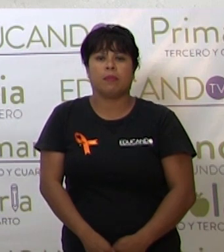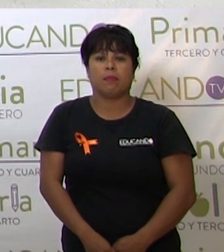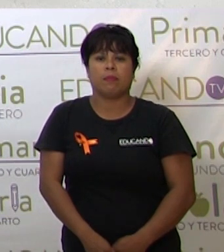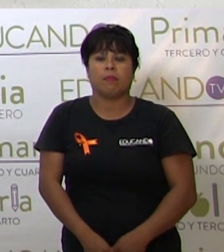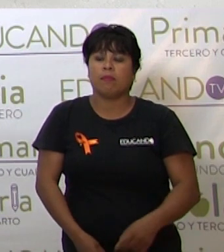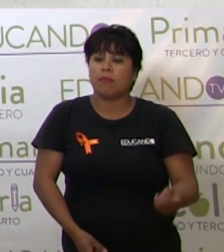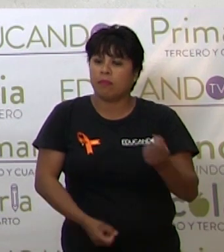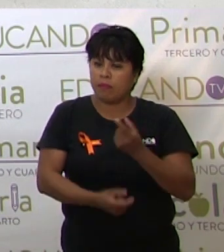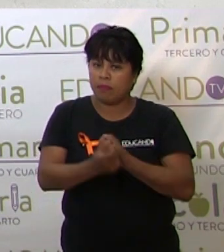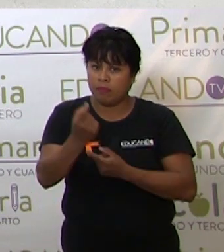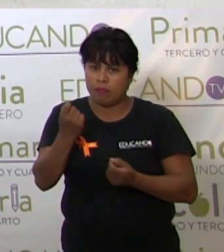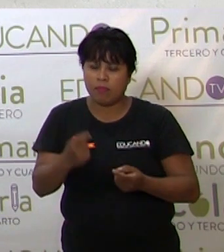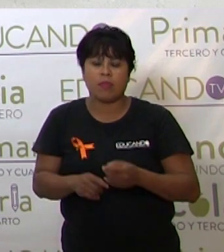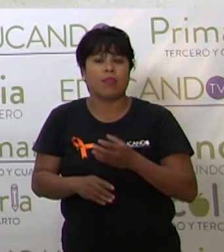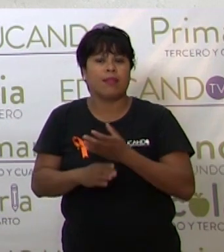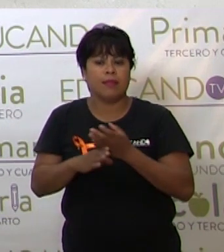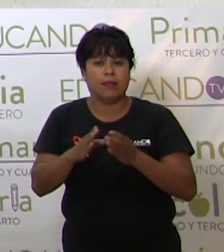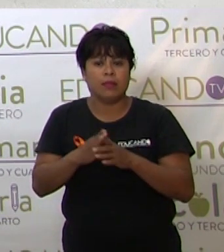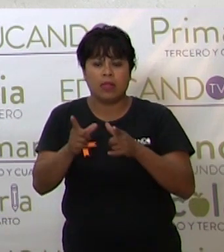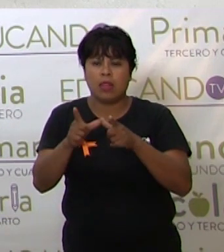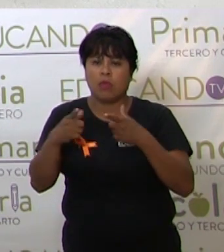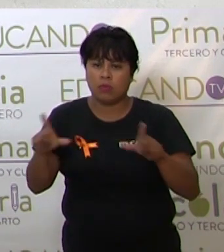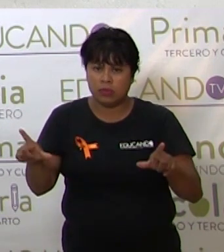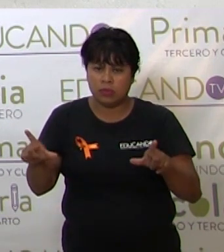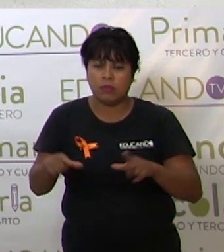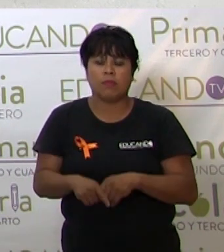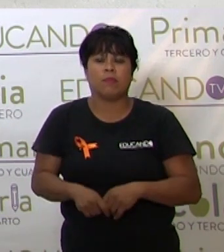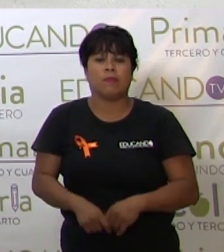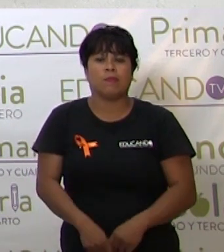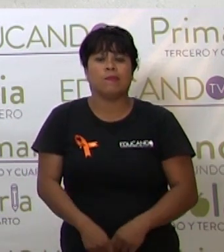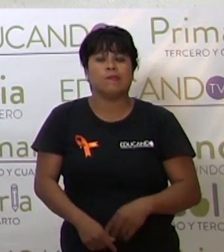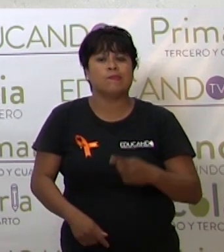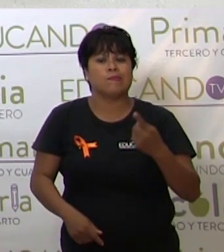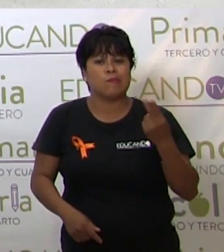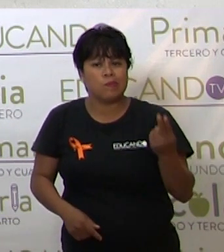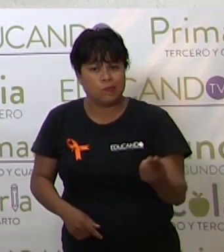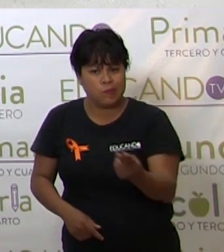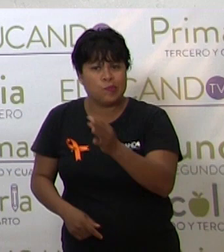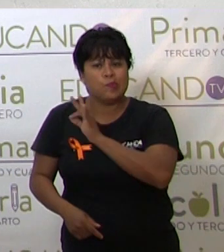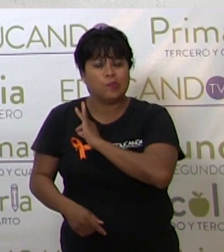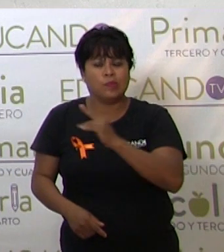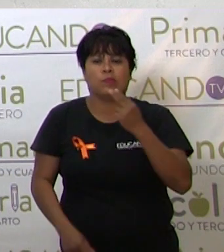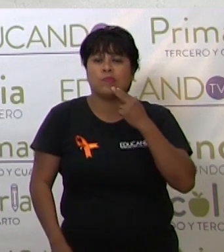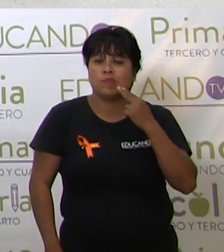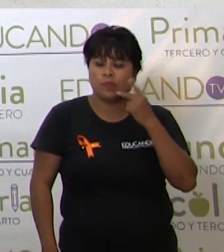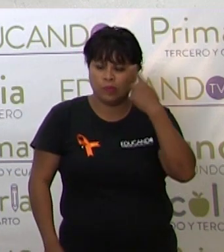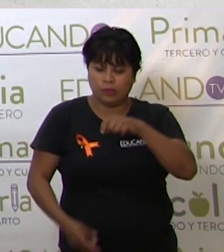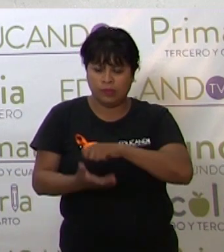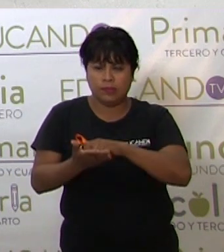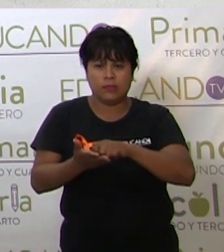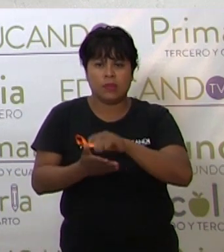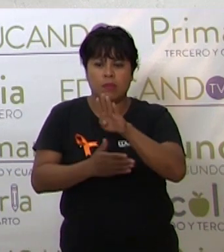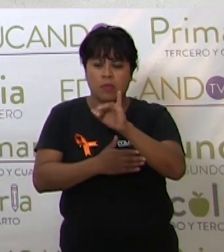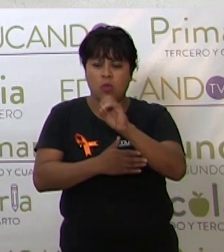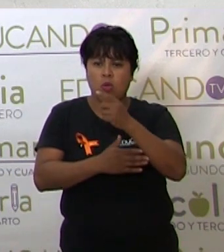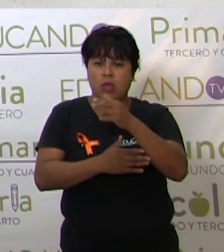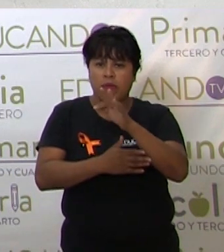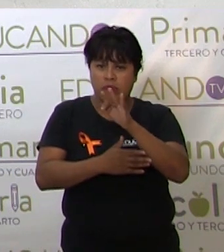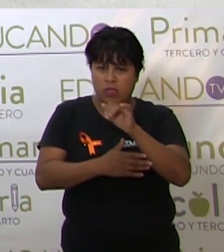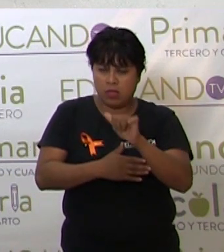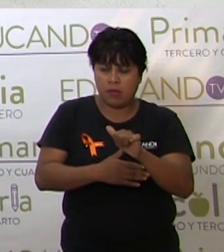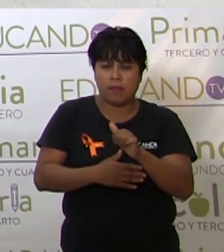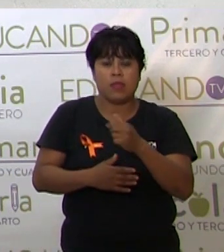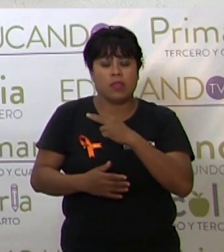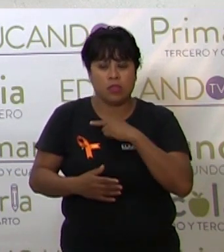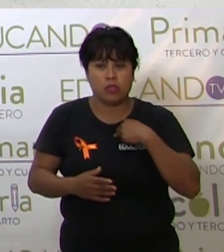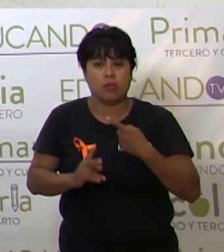algunos recursos lingüísticos que ustedes pueden utilizar para escribir su biografía. Y